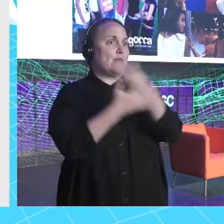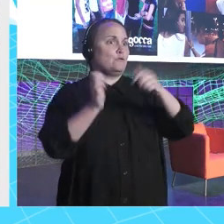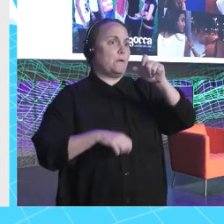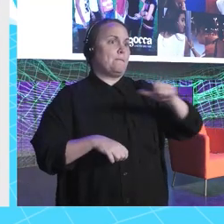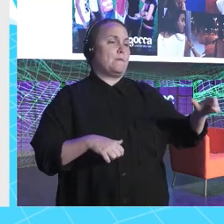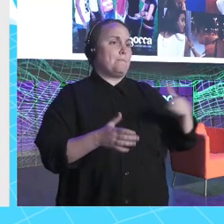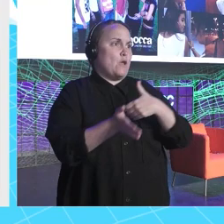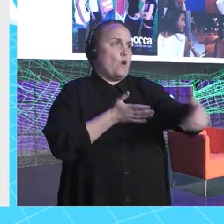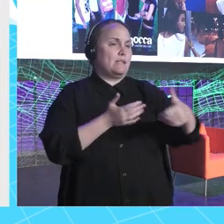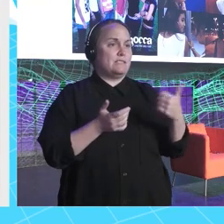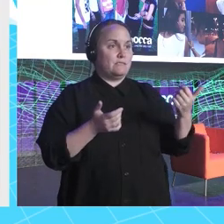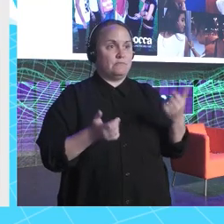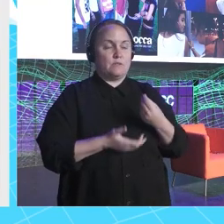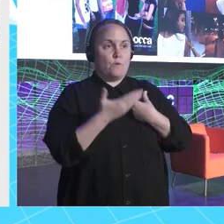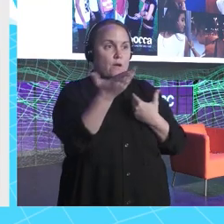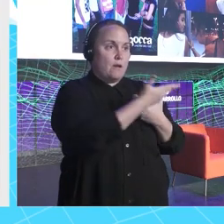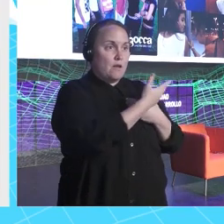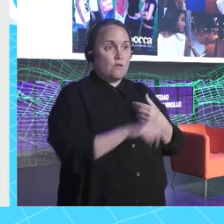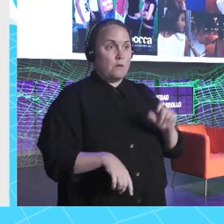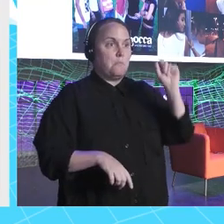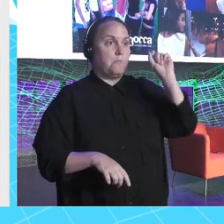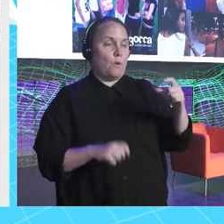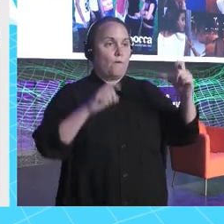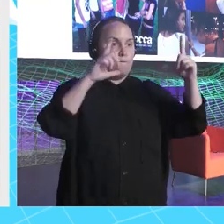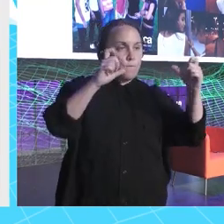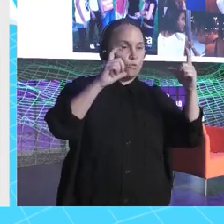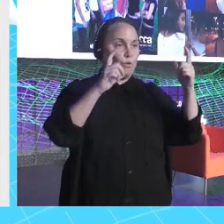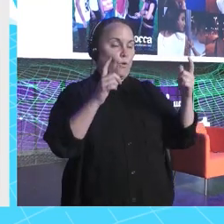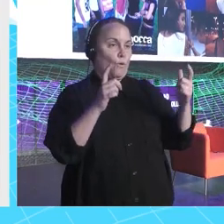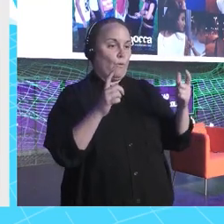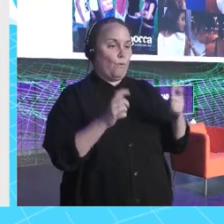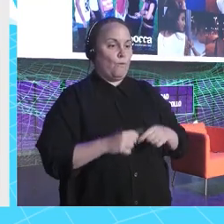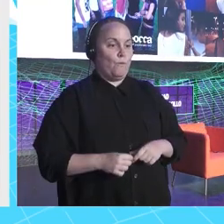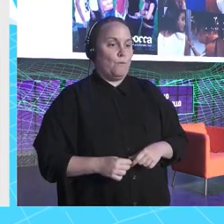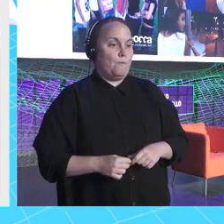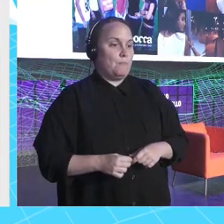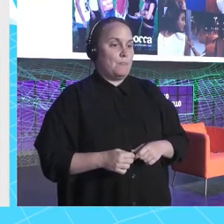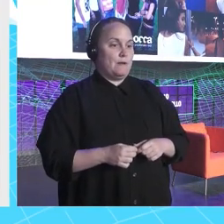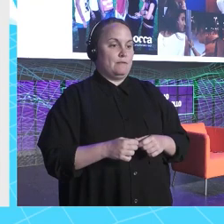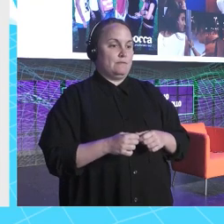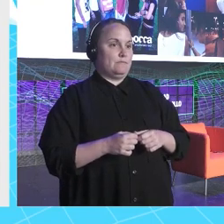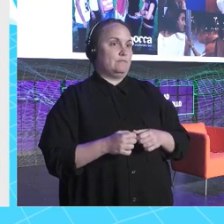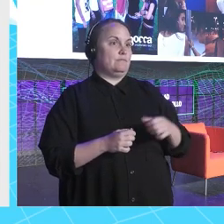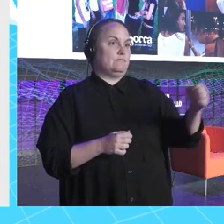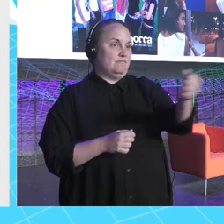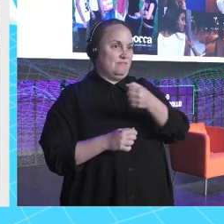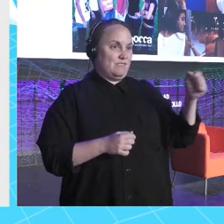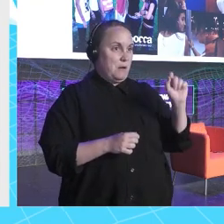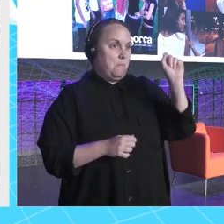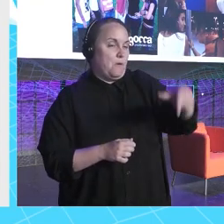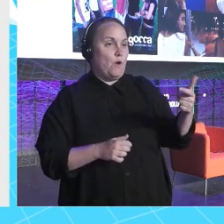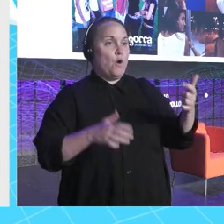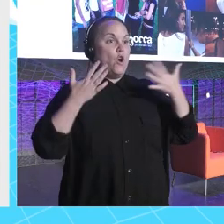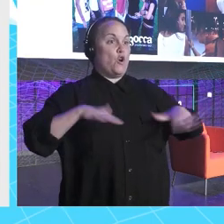el locker que cuesta un pound metiendo ahí los focos, taca, pum. La ropa de la sesión de fotos la llevábamos puesta en el Ryanair, en plan,